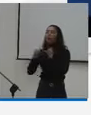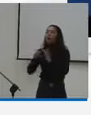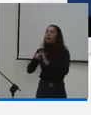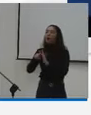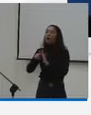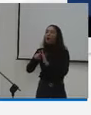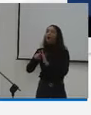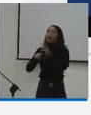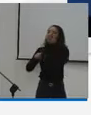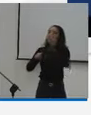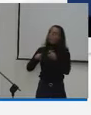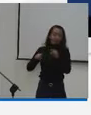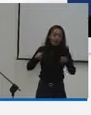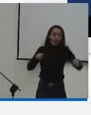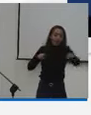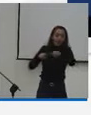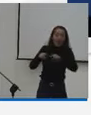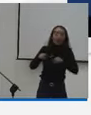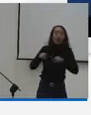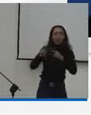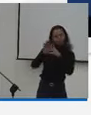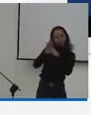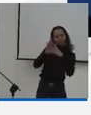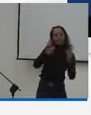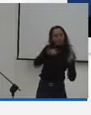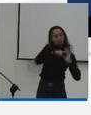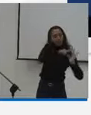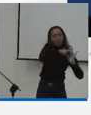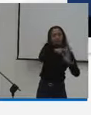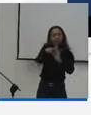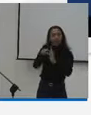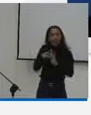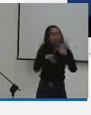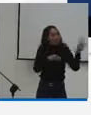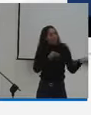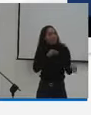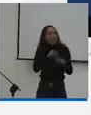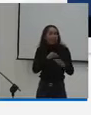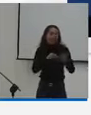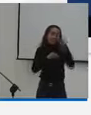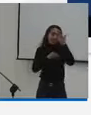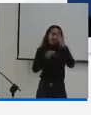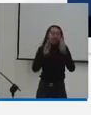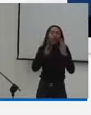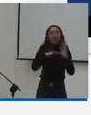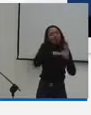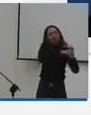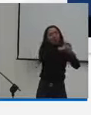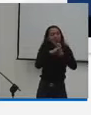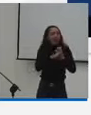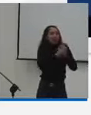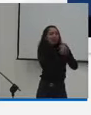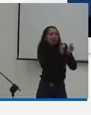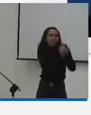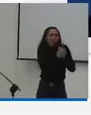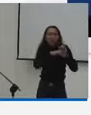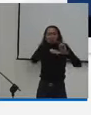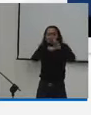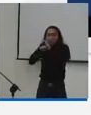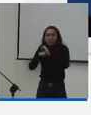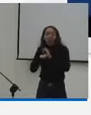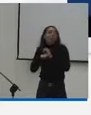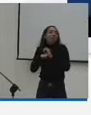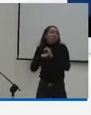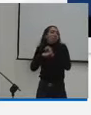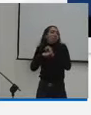deporte y además dentro de las funciones de los entes deportivos tanto a nivel departamental como a